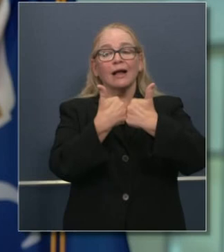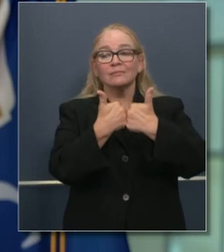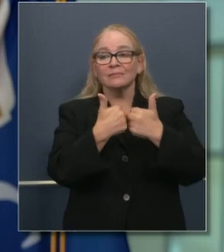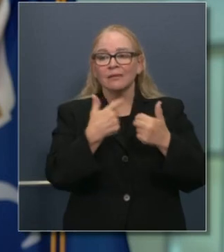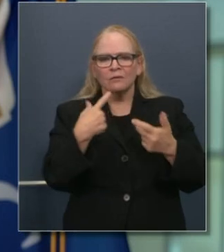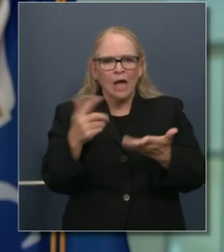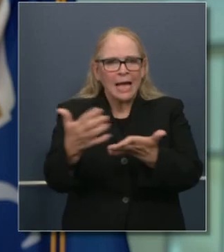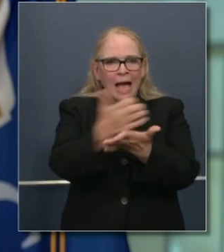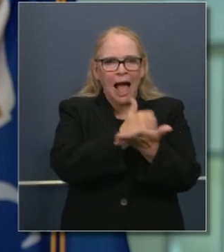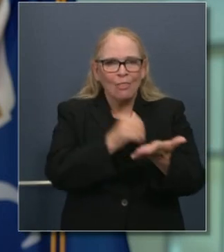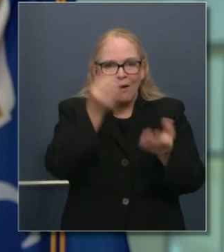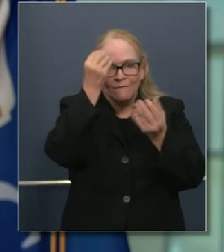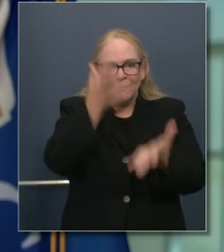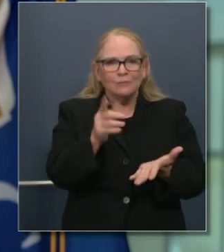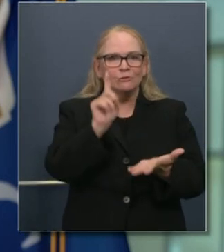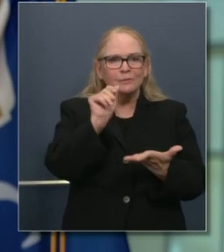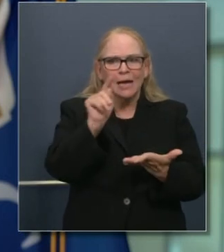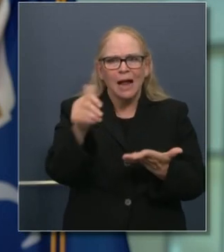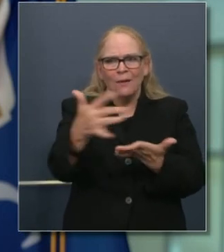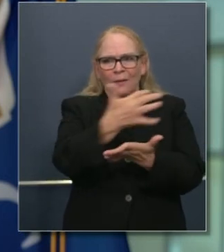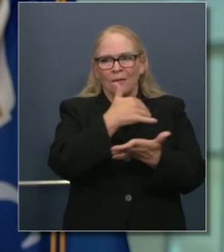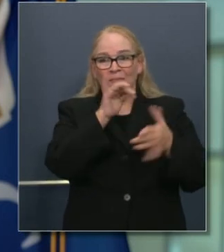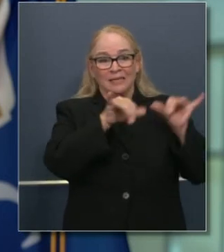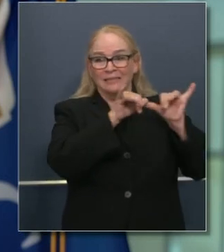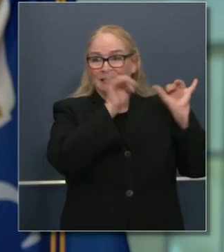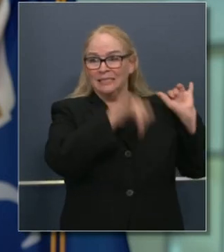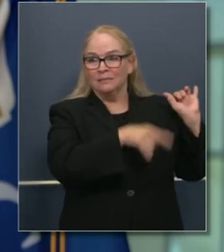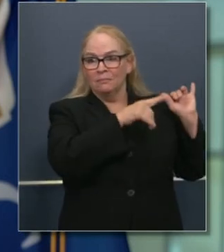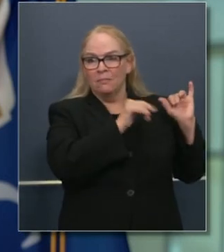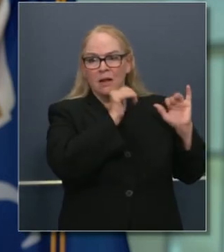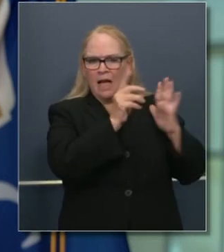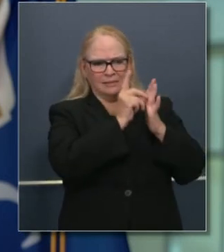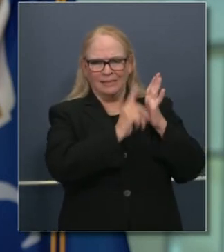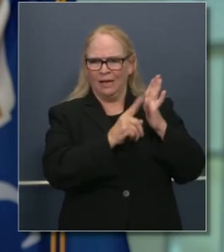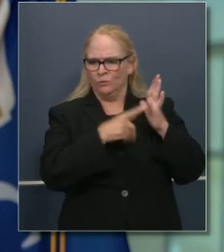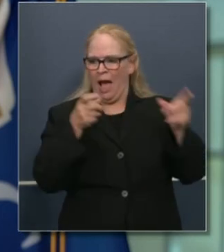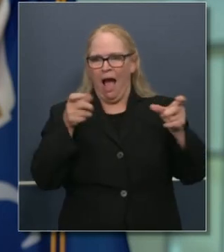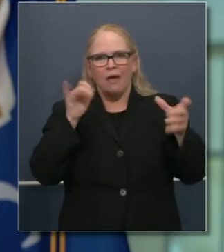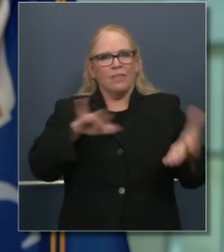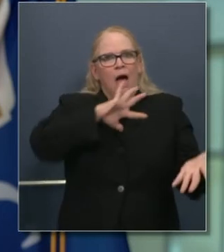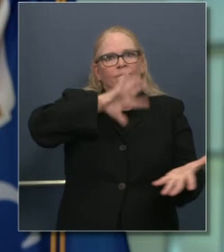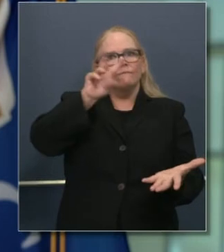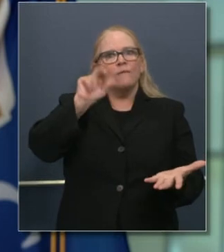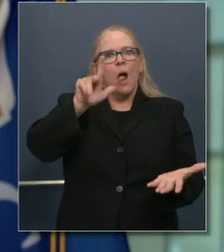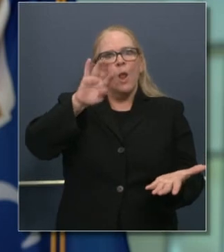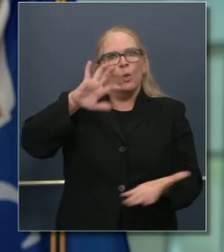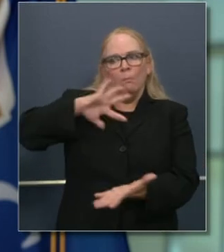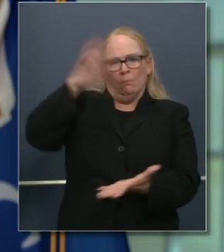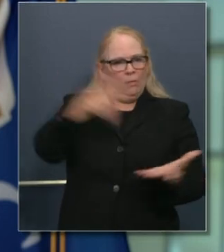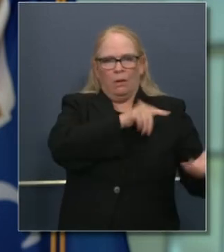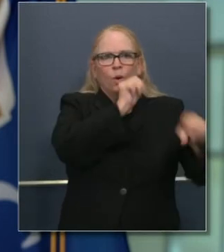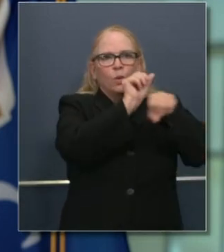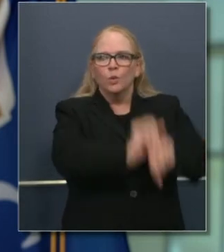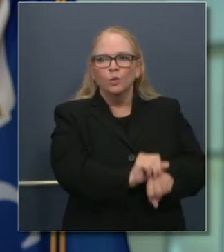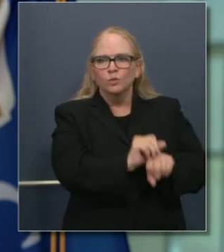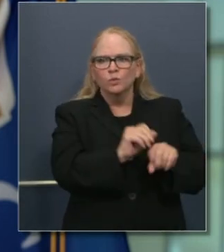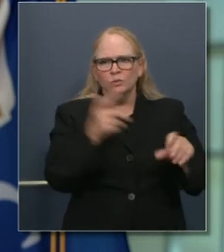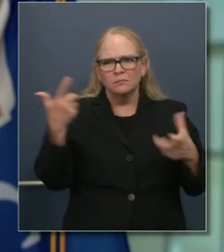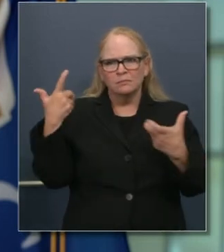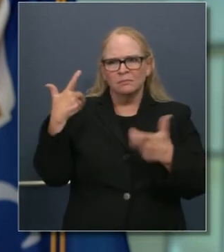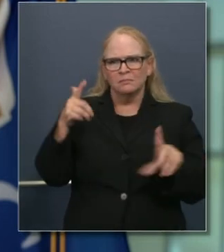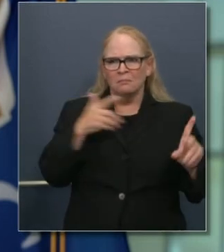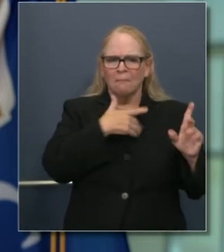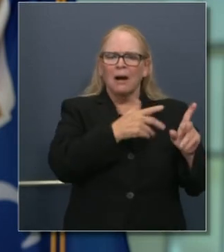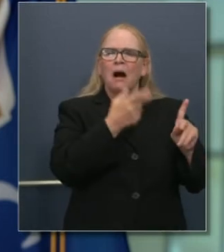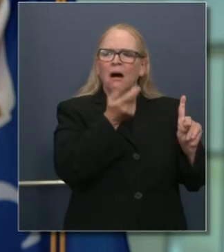recolección de datos, bases de datos que nunca fueron diseñados para este tipo de mundo en que estamos viviendo. Es algo que podría haber algún